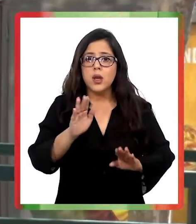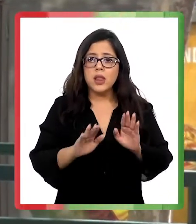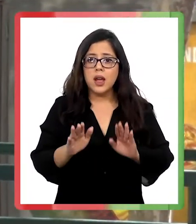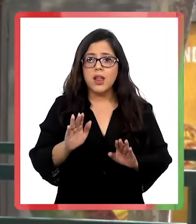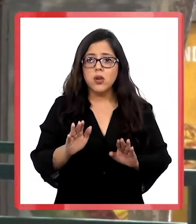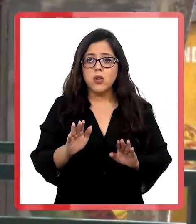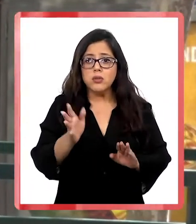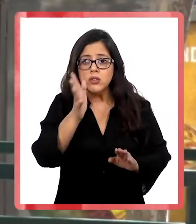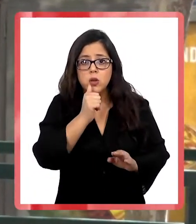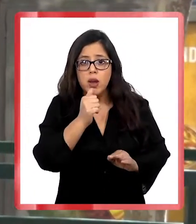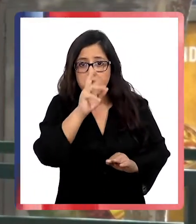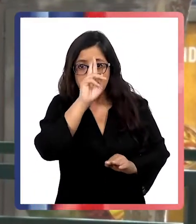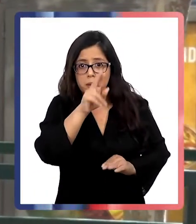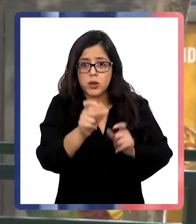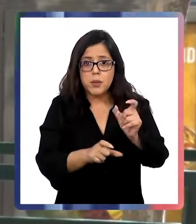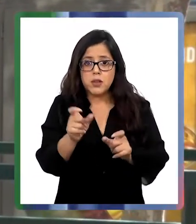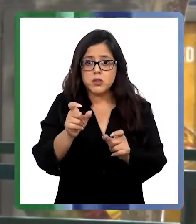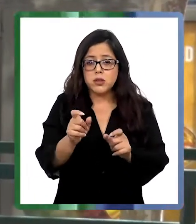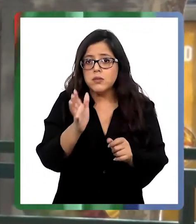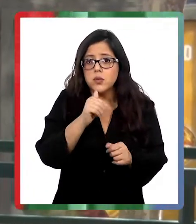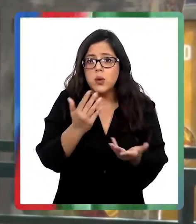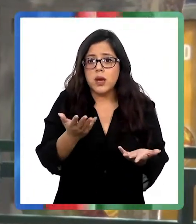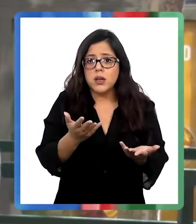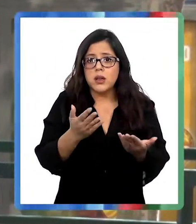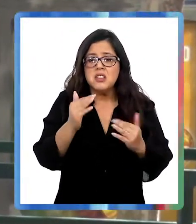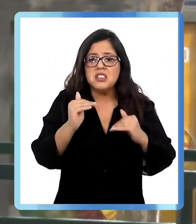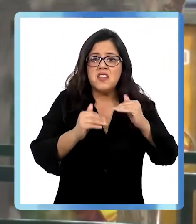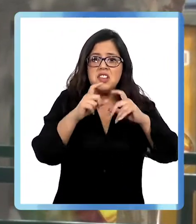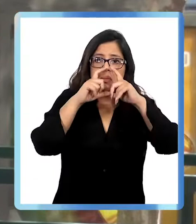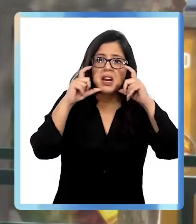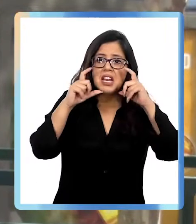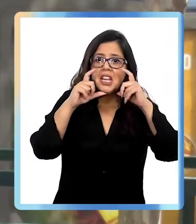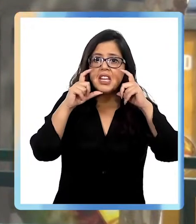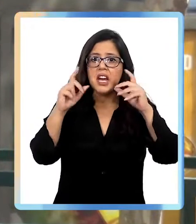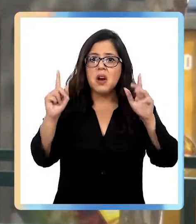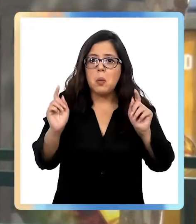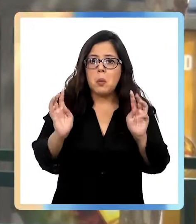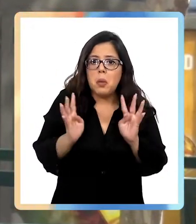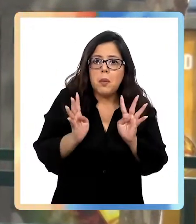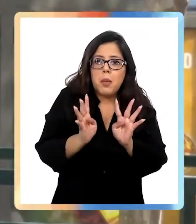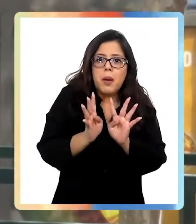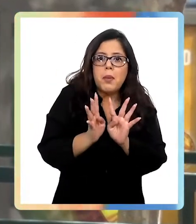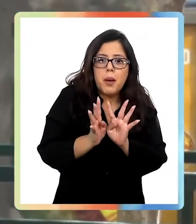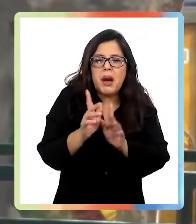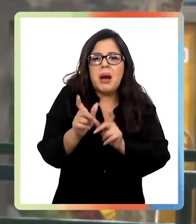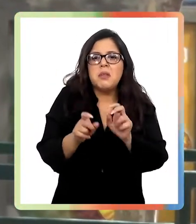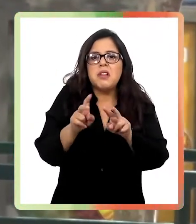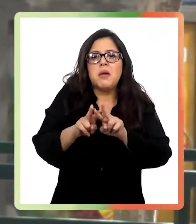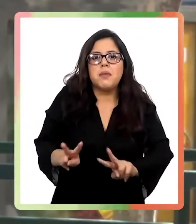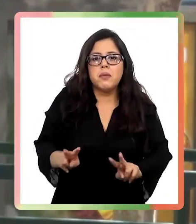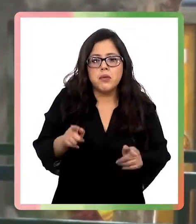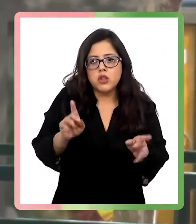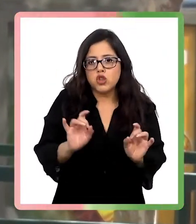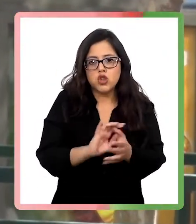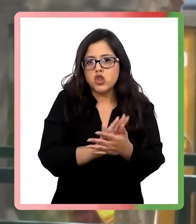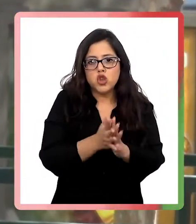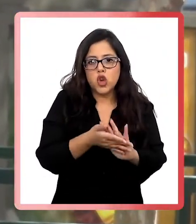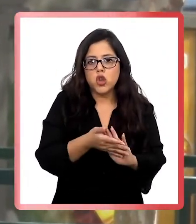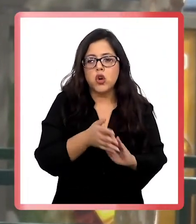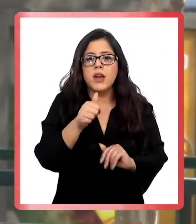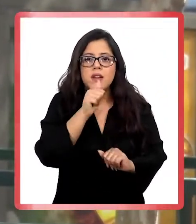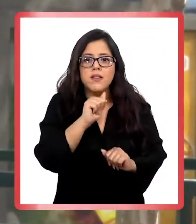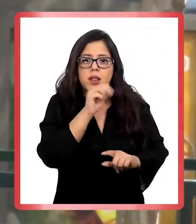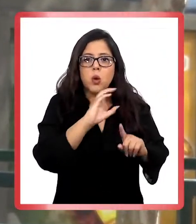nadie lo respeta. Va de un lado y se empieza a sacar la mascarilla. Cuando ya se empiezan a juntar como que se relaja la gente. Eso es todo. Si falta de